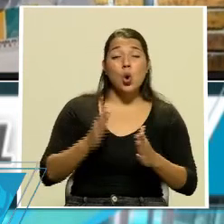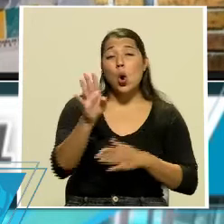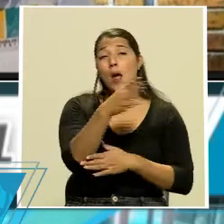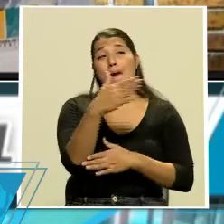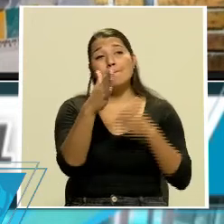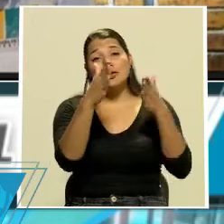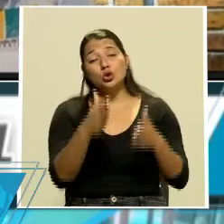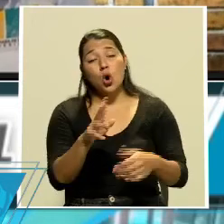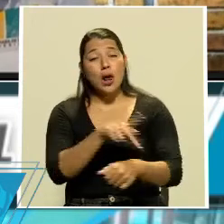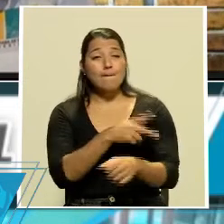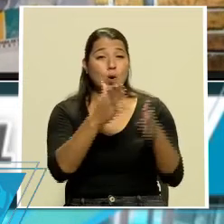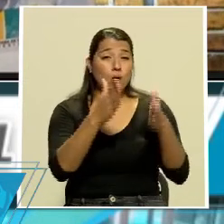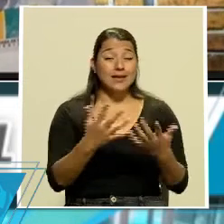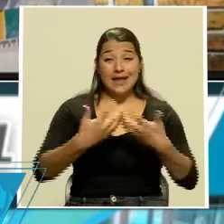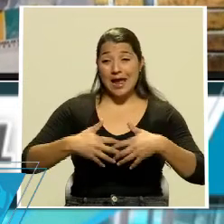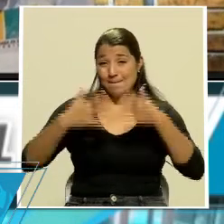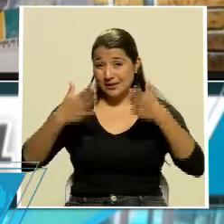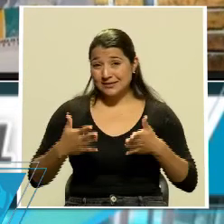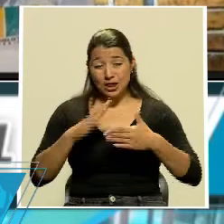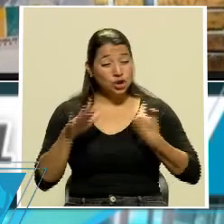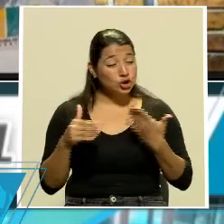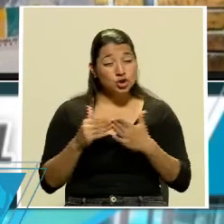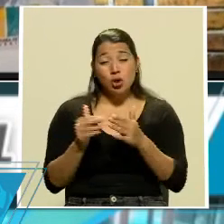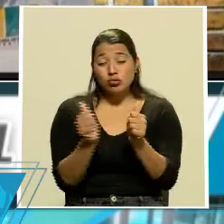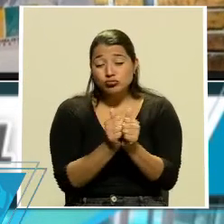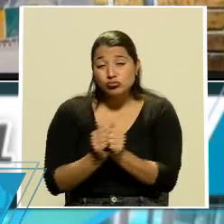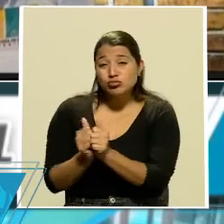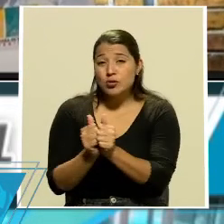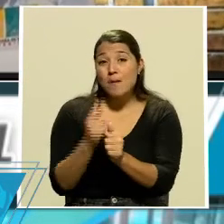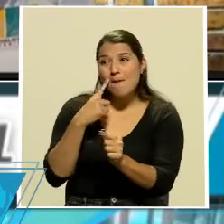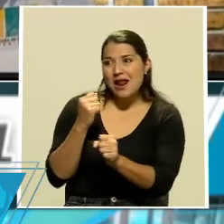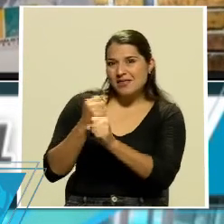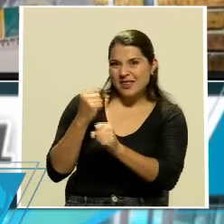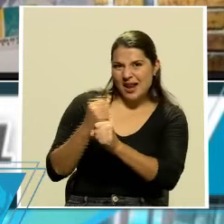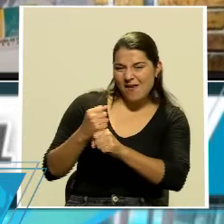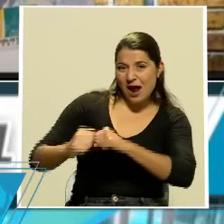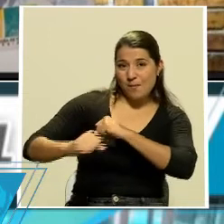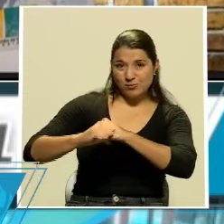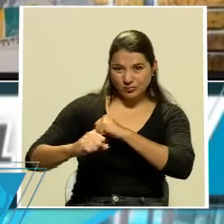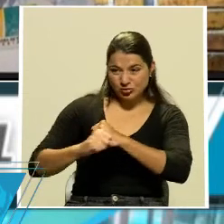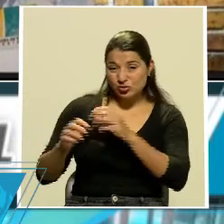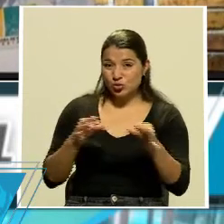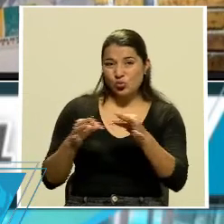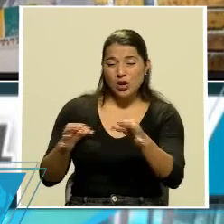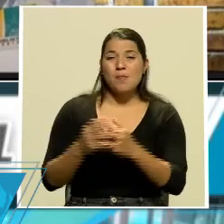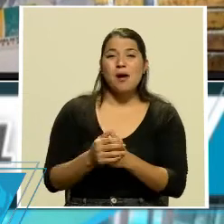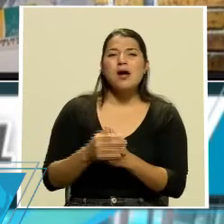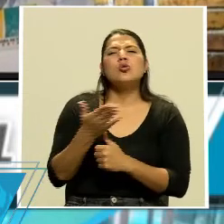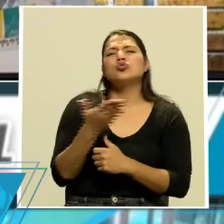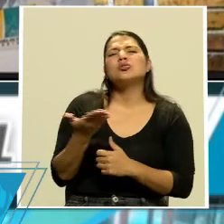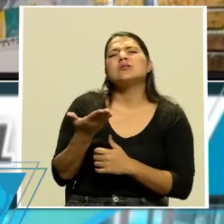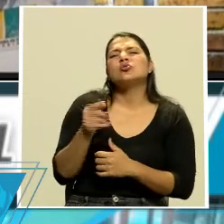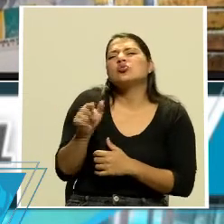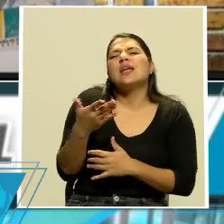turrialbeños. Todos han trabajado, se han dado la mano y eso es lo característico de Turrialba. ¿Qué encuentran en Turrialba? Usted